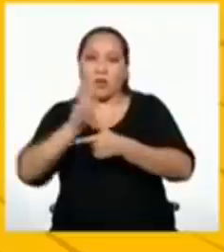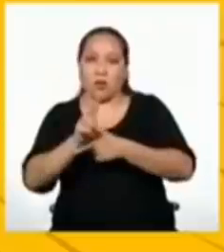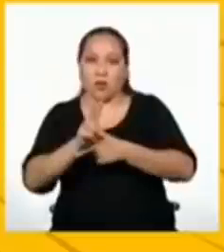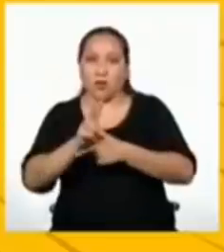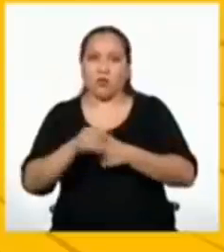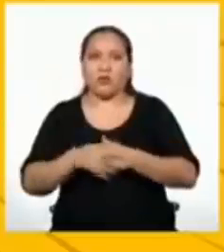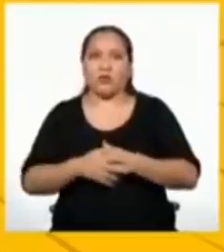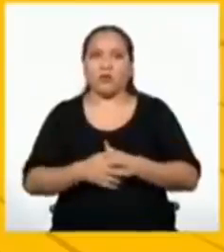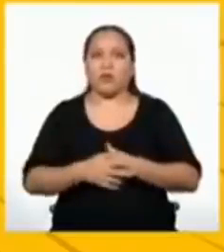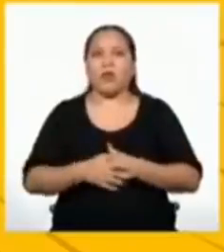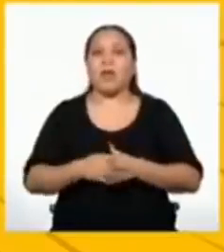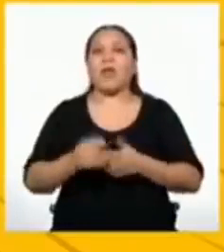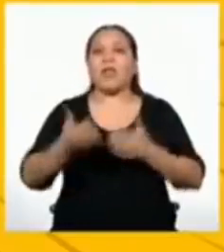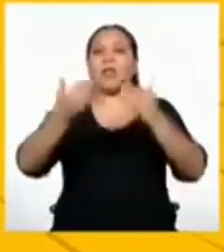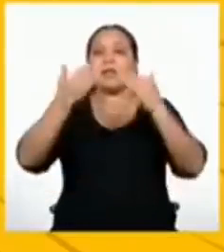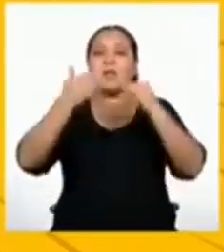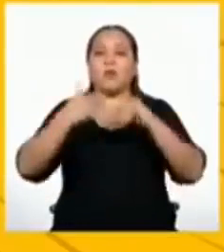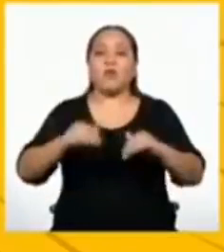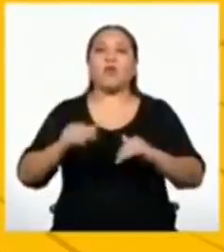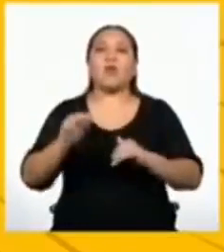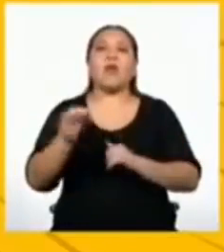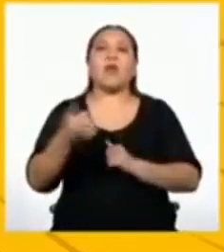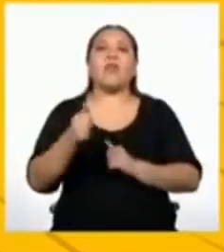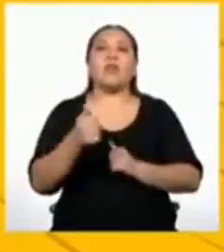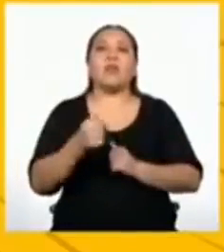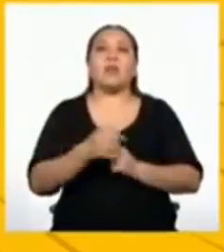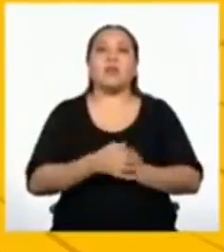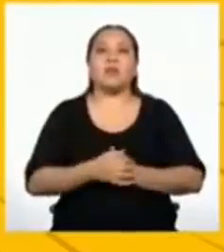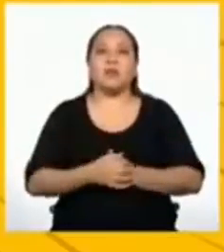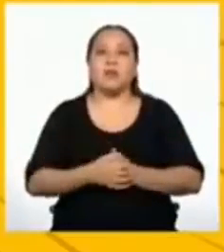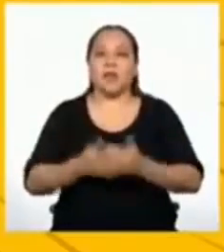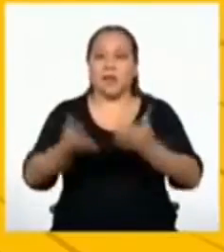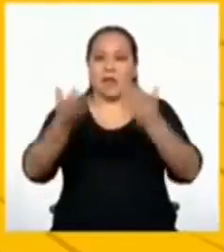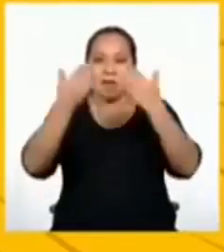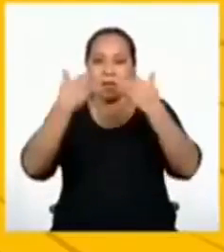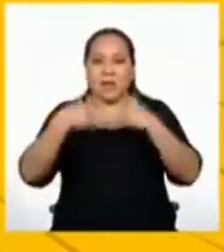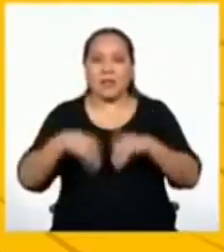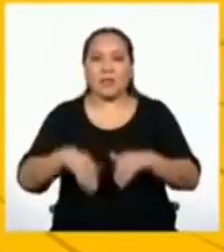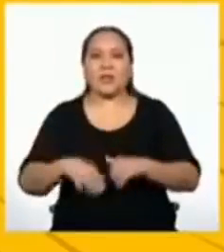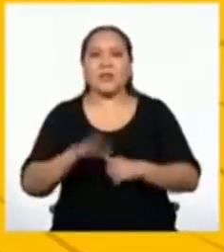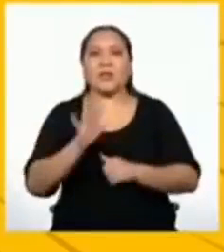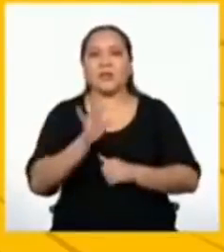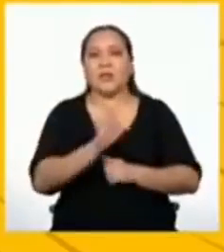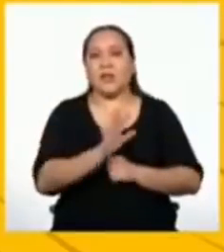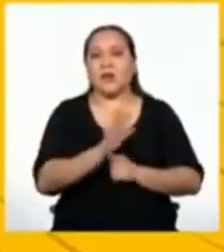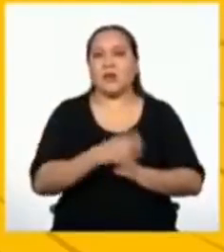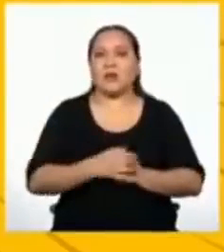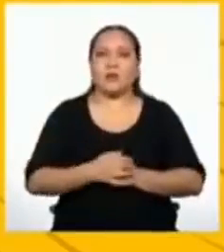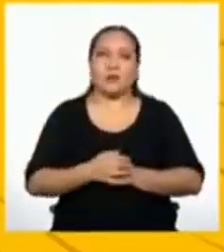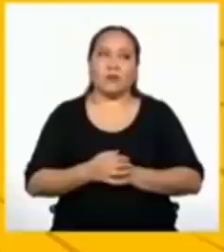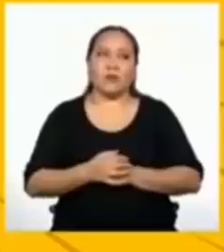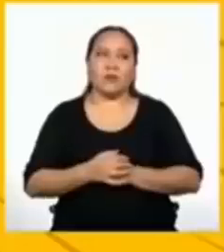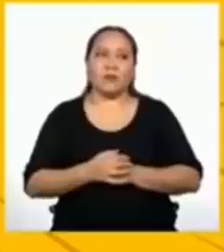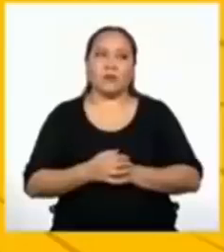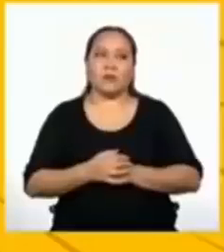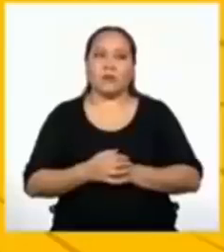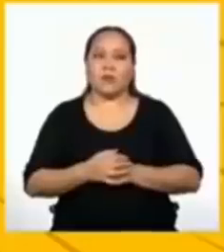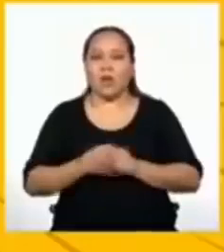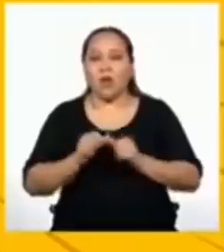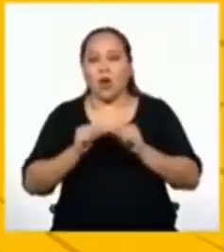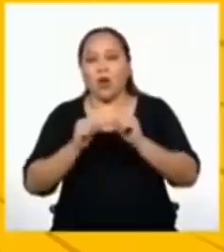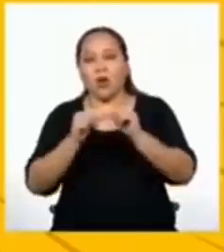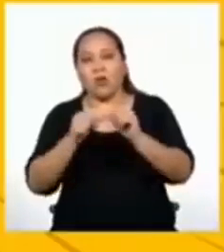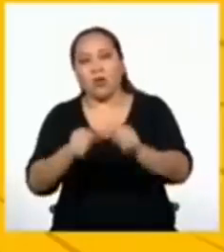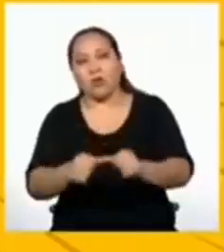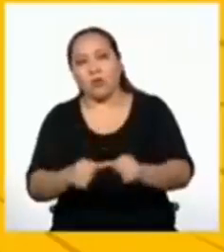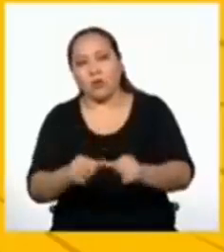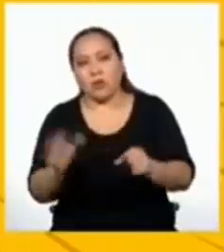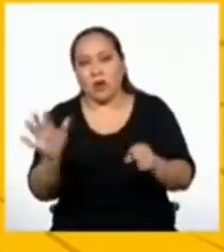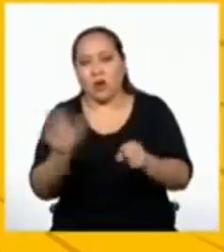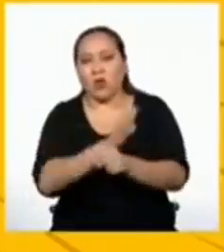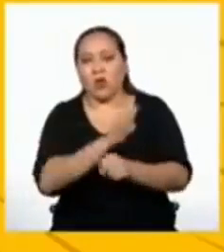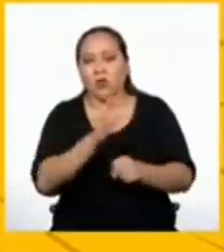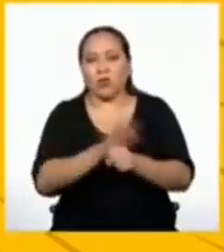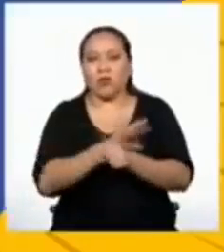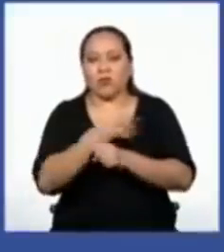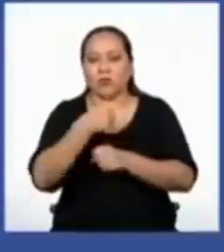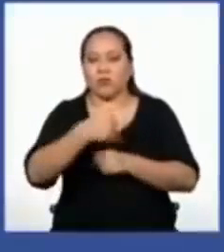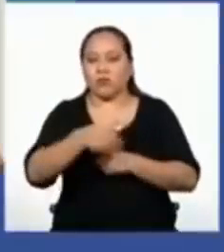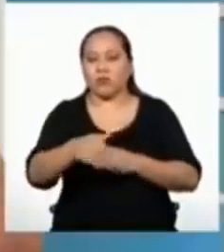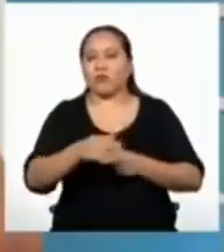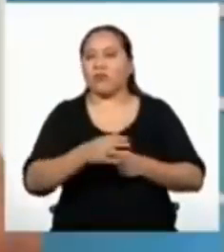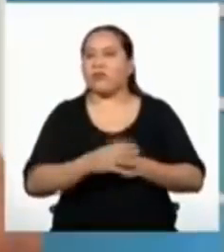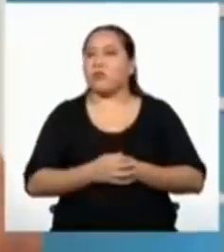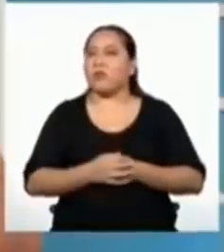entonces la segunda cantidad de fichas será diez y la tercera cinco fichas. Y así continuamos hasta cubrir la tabla.